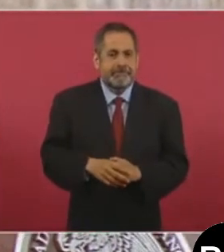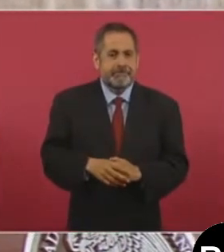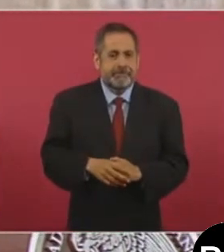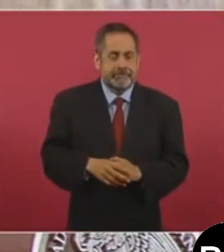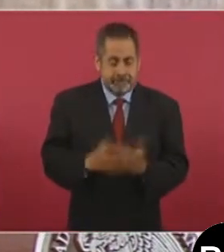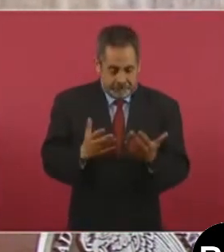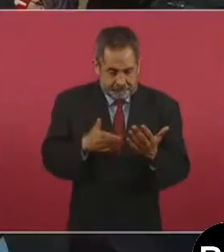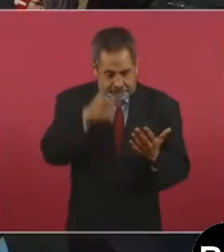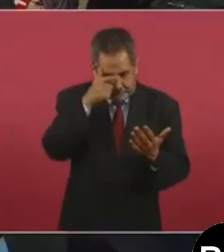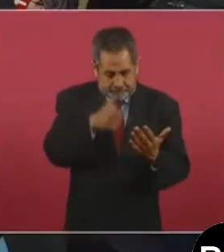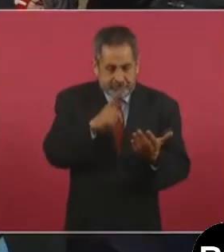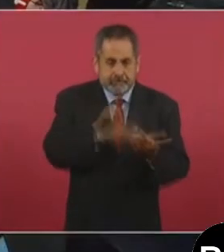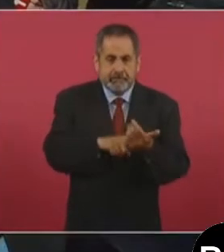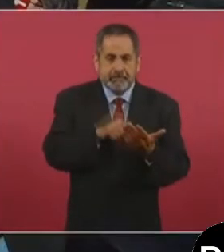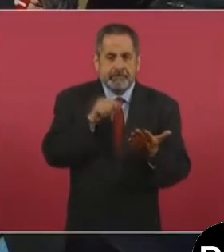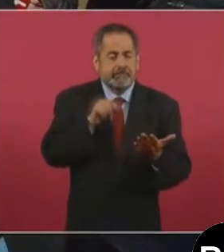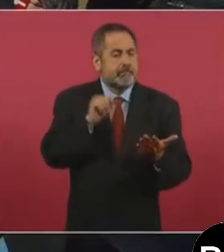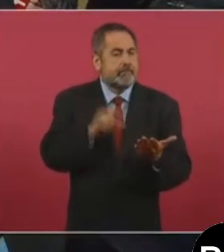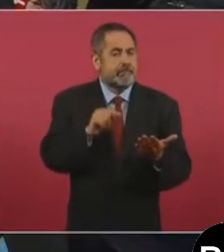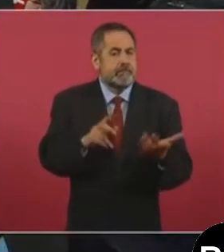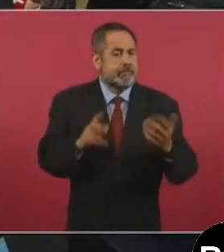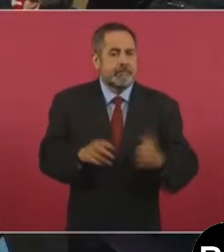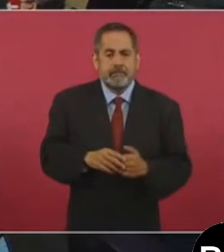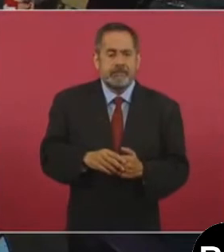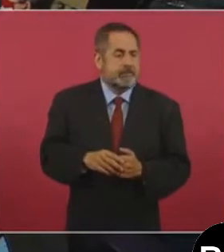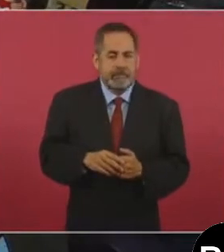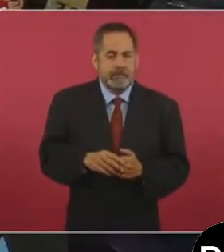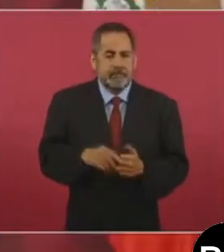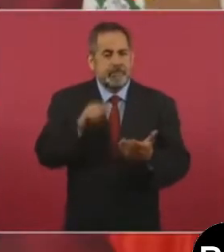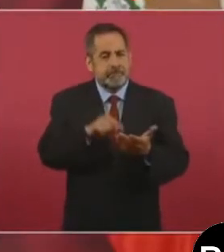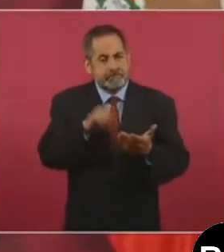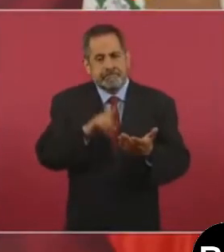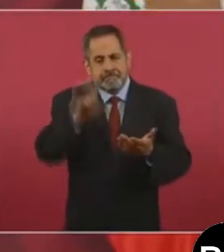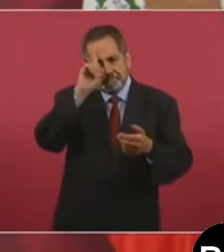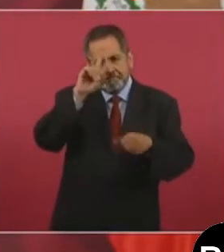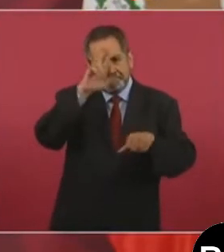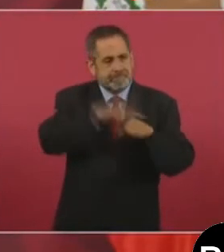Y ahí me di cuenta que él es el asesor,